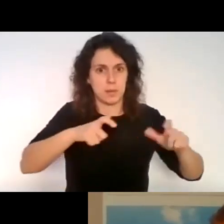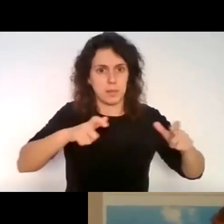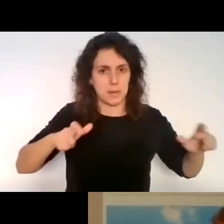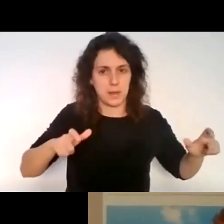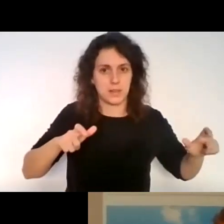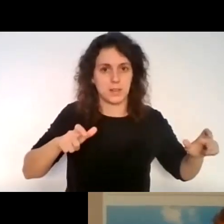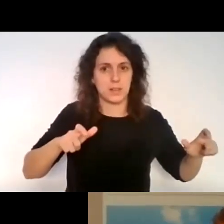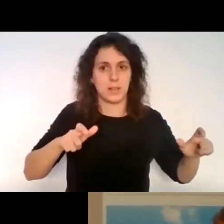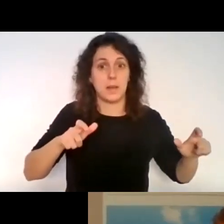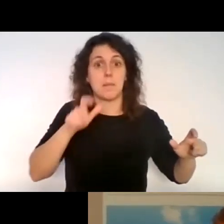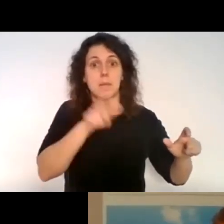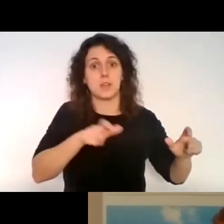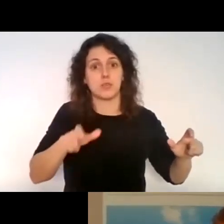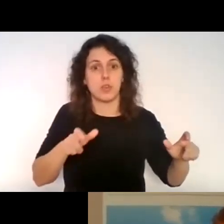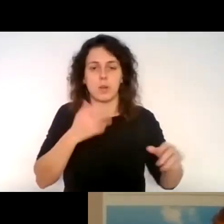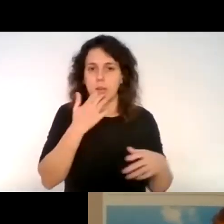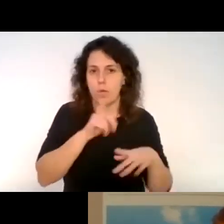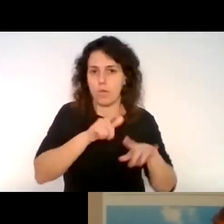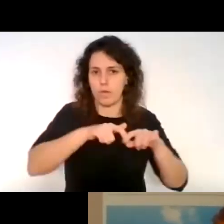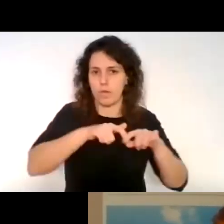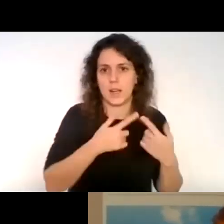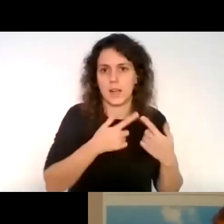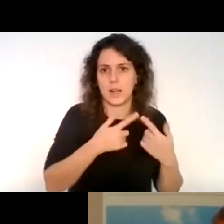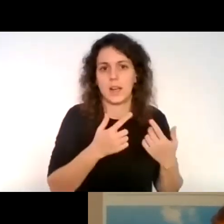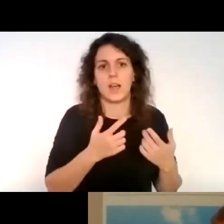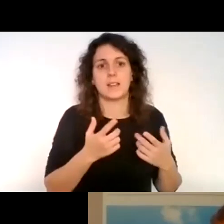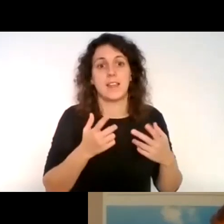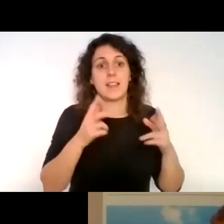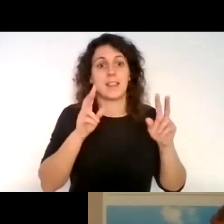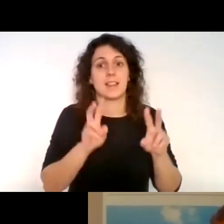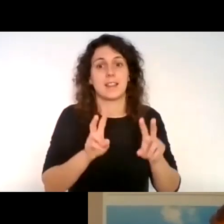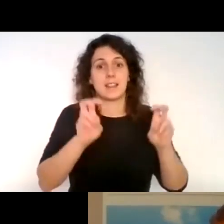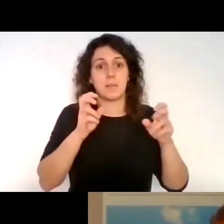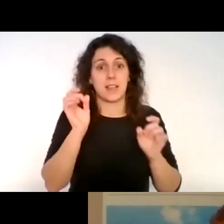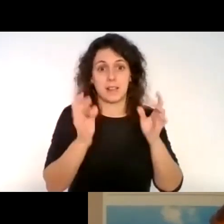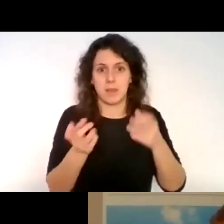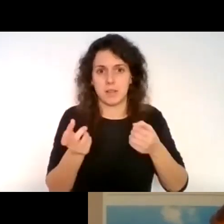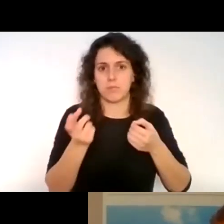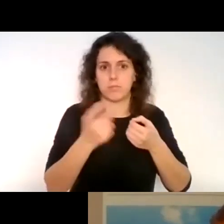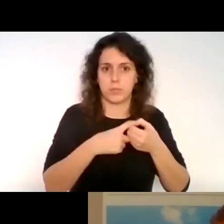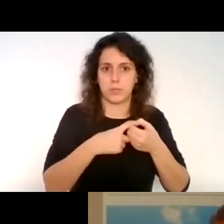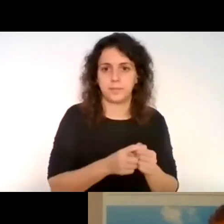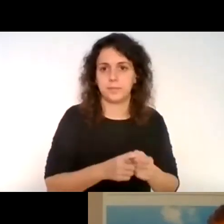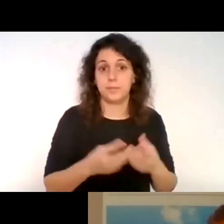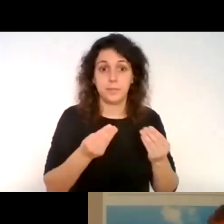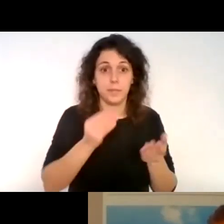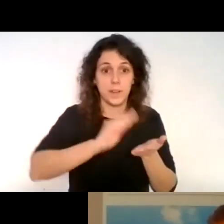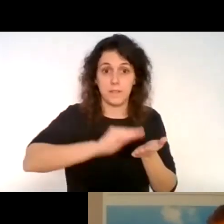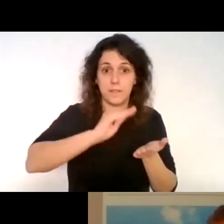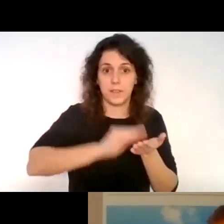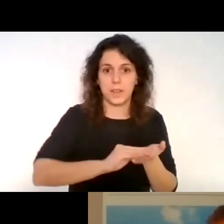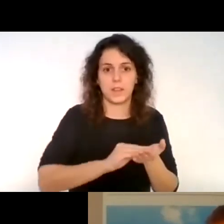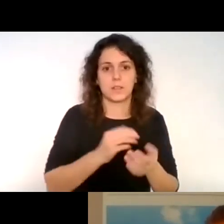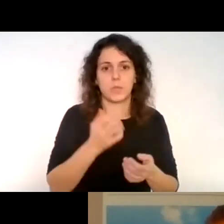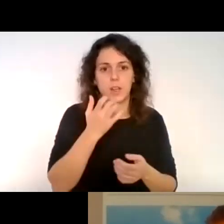gente, las propias familias que se involucran en este tipo de actividades, pues muchas veces el poder tener una Yolet